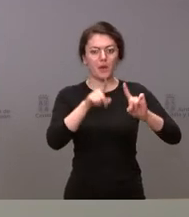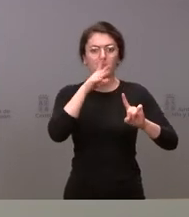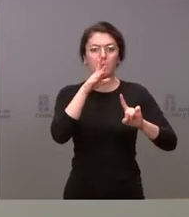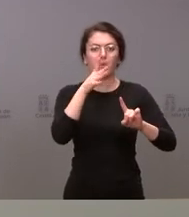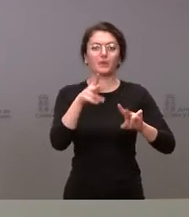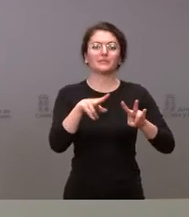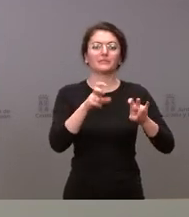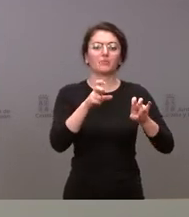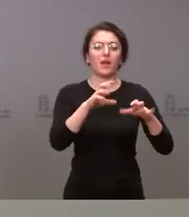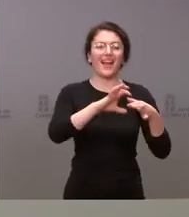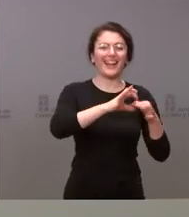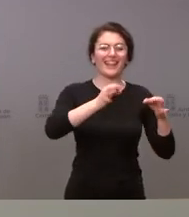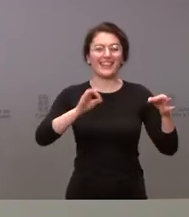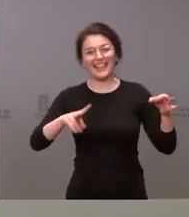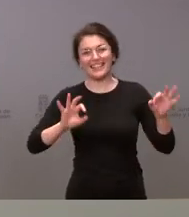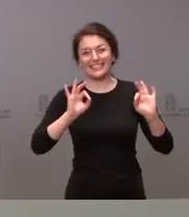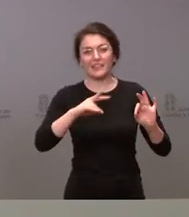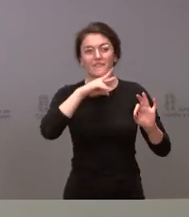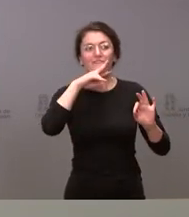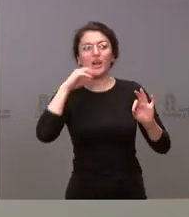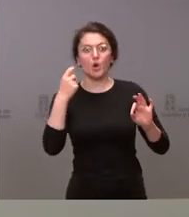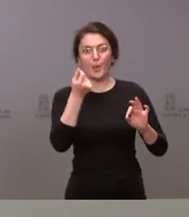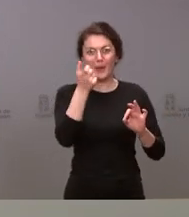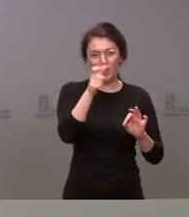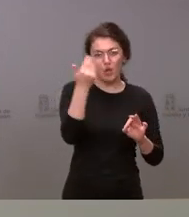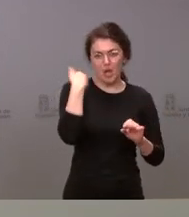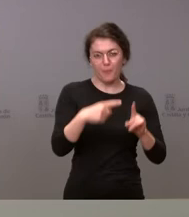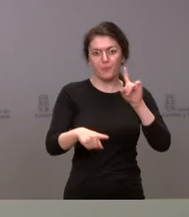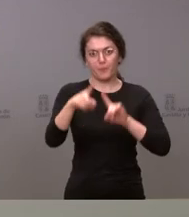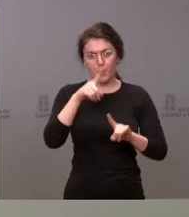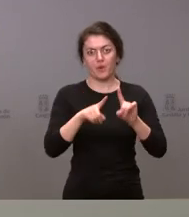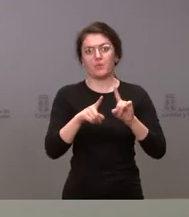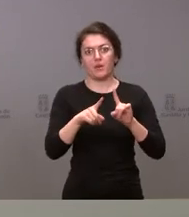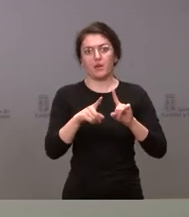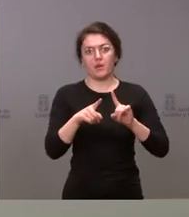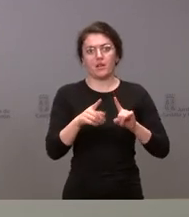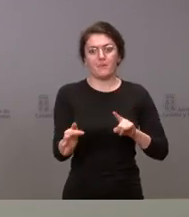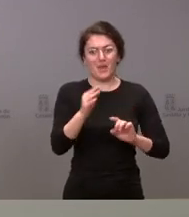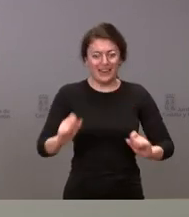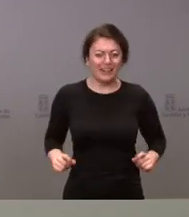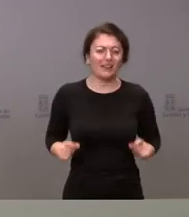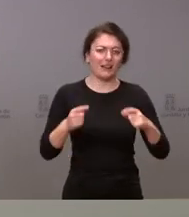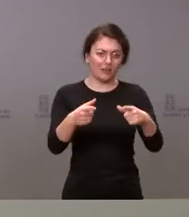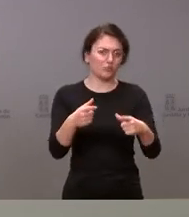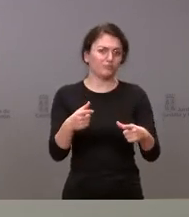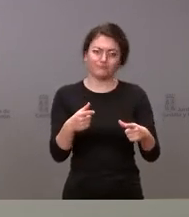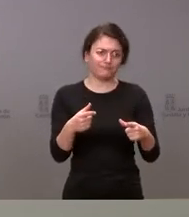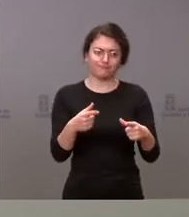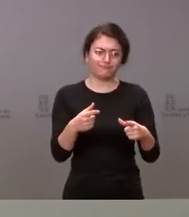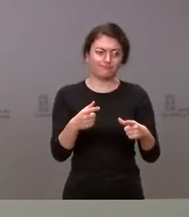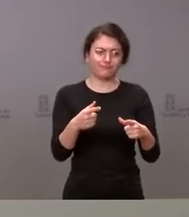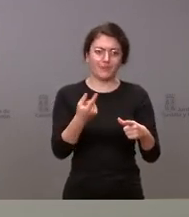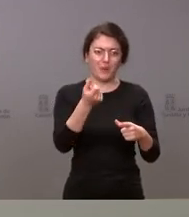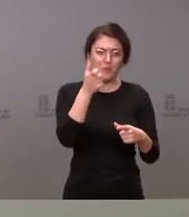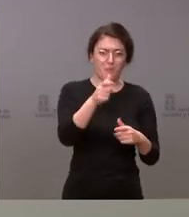cadena de valor cuyos inputs se han crecido mucho en los últimos tiempos como ustedes saben estamos hablando de fertilizantes estamos